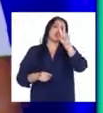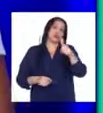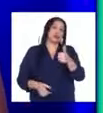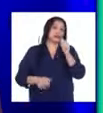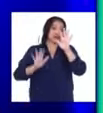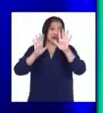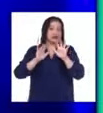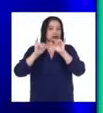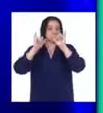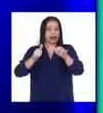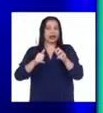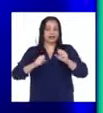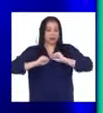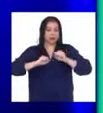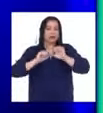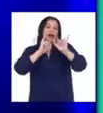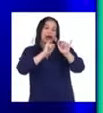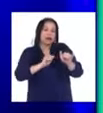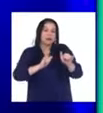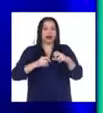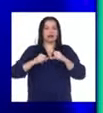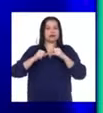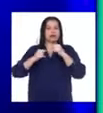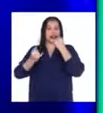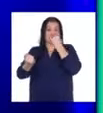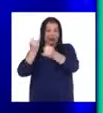para terminar la universidad.